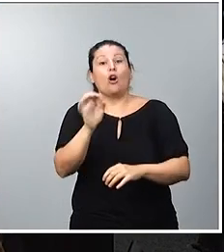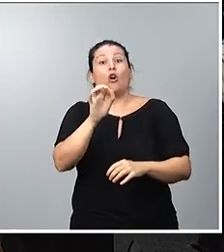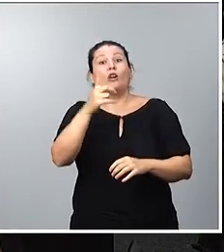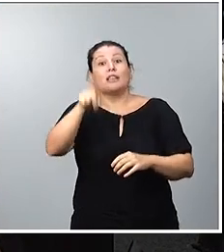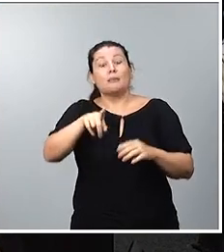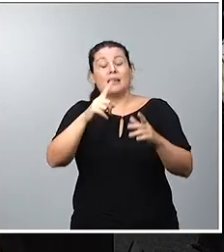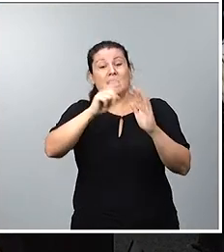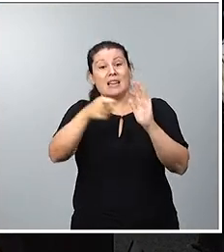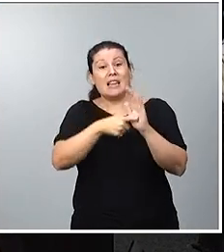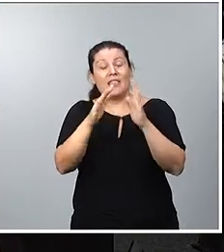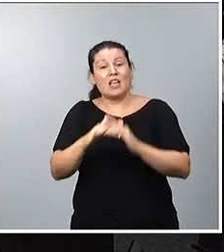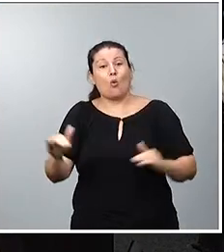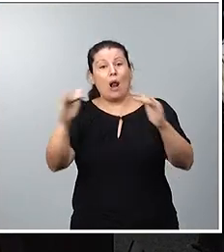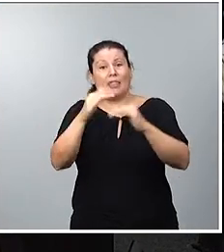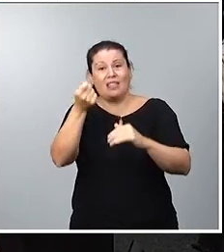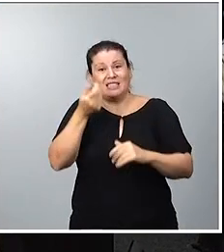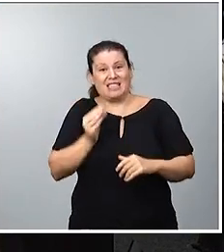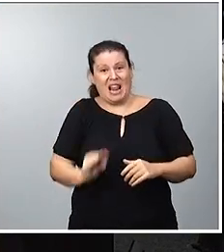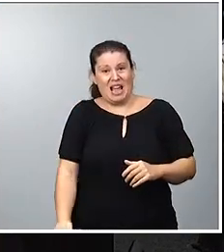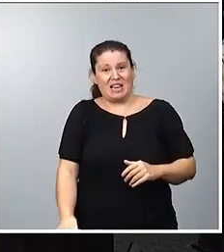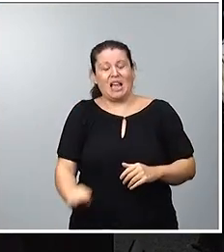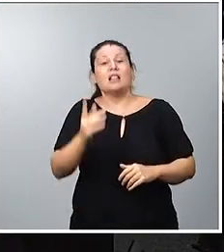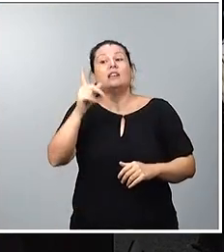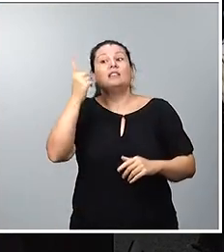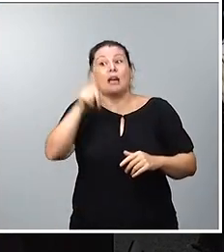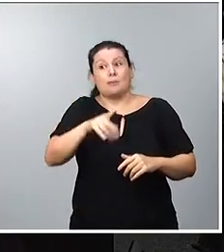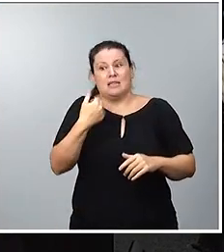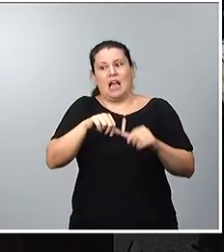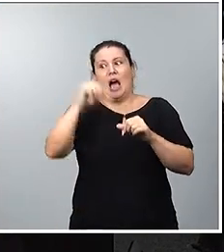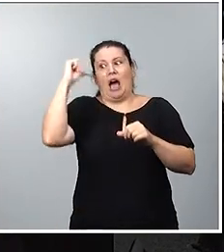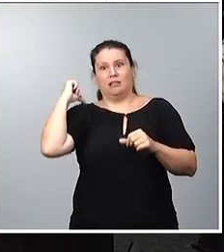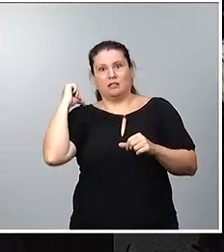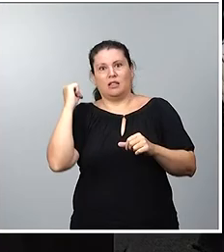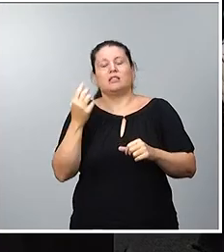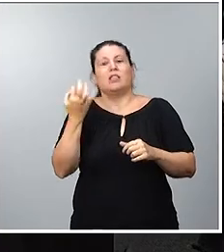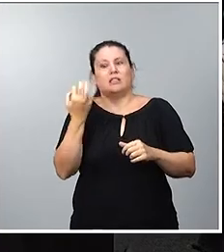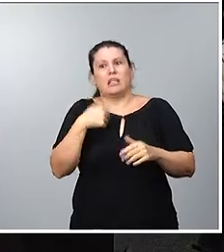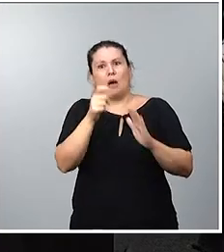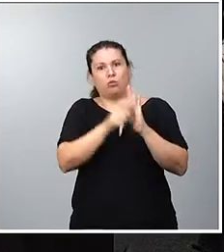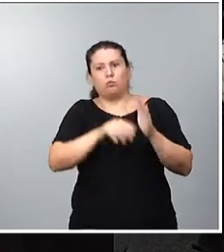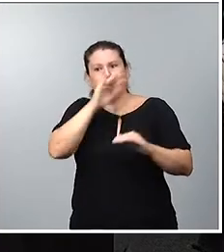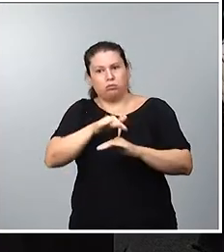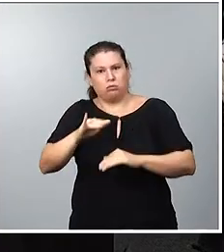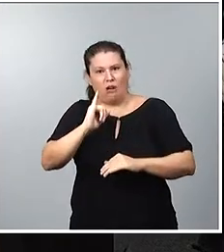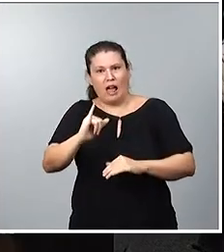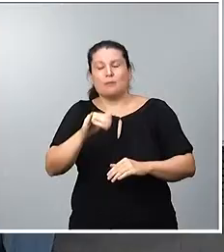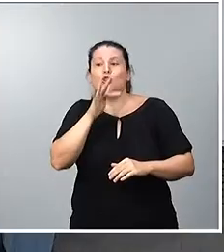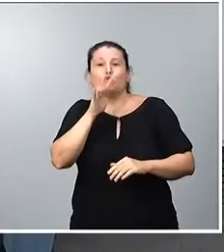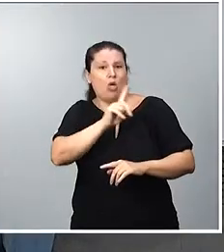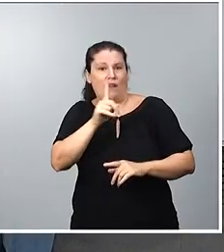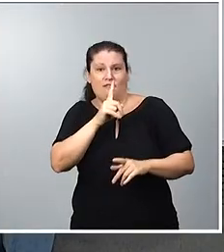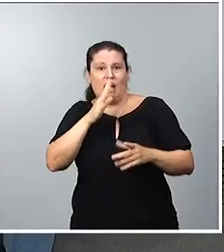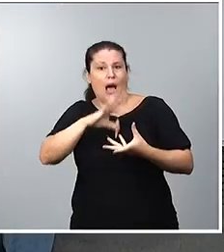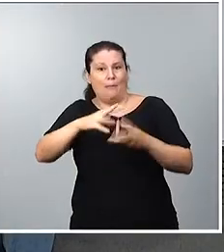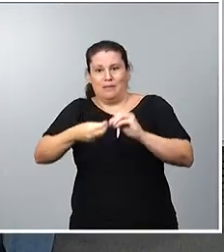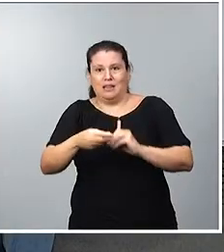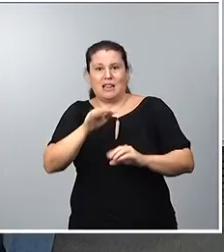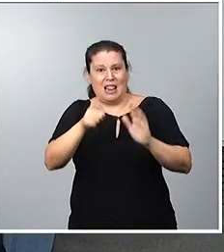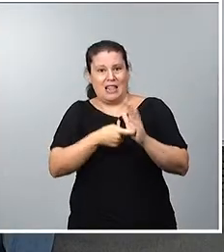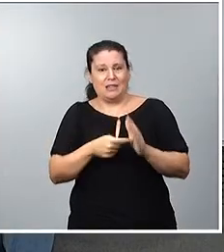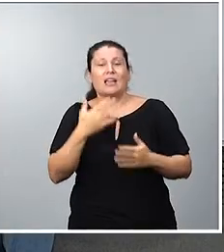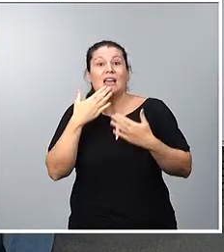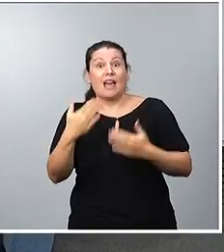igualdad salarial, que ya podría haberse aplicado quizás de forma anterior porque ya se daban los requisitos para ello. Gracias. Muchas gracias, Belén. Ministro.